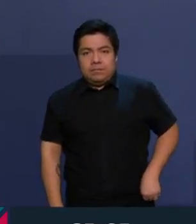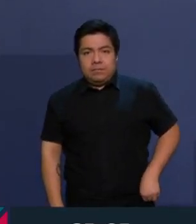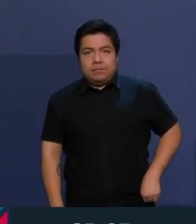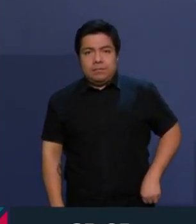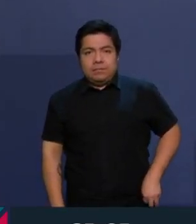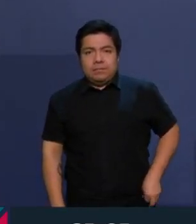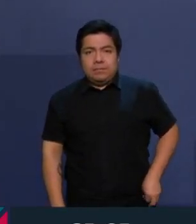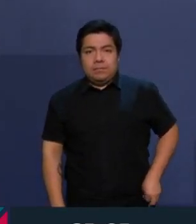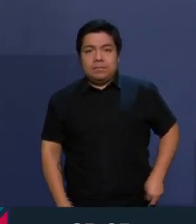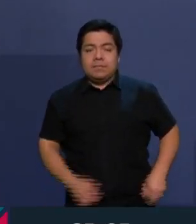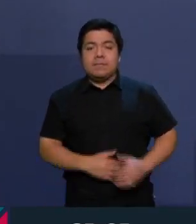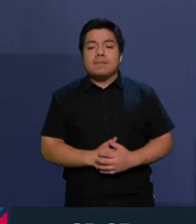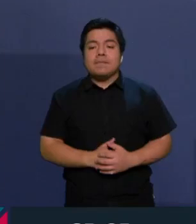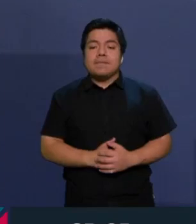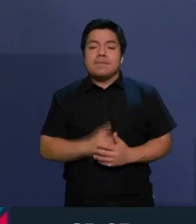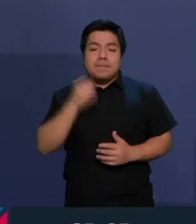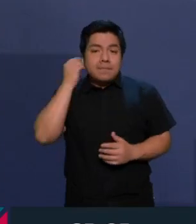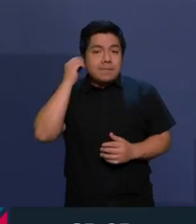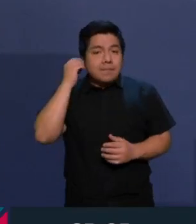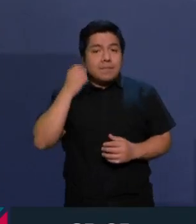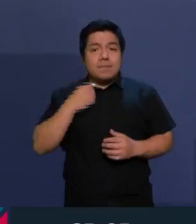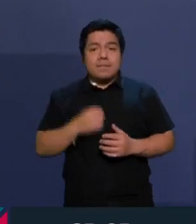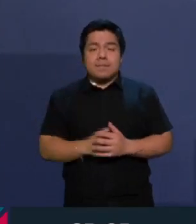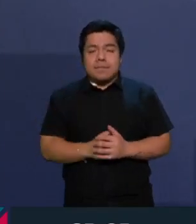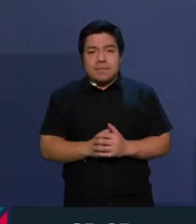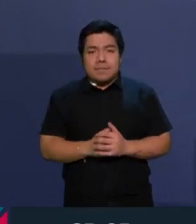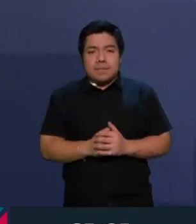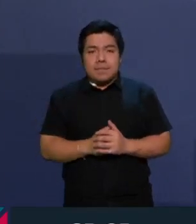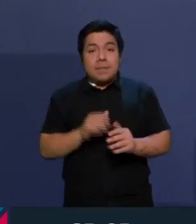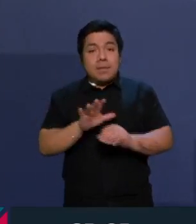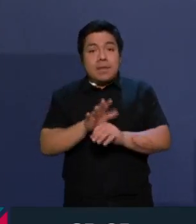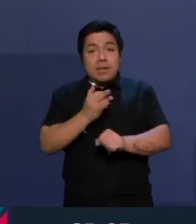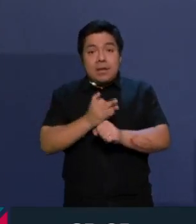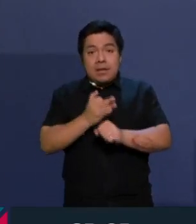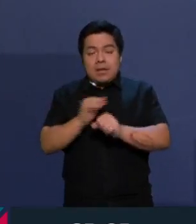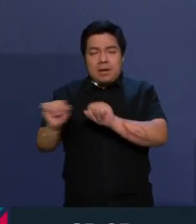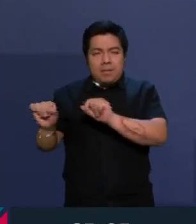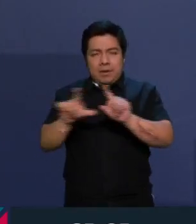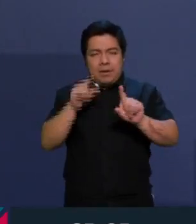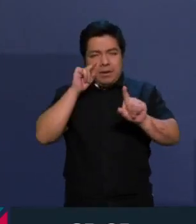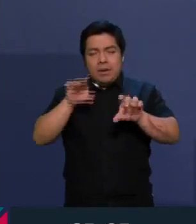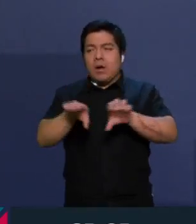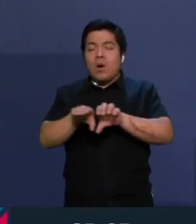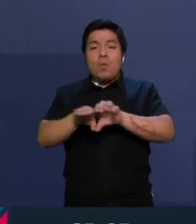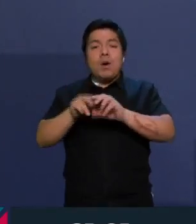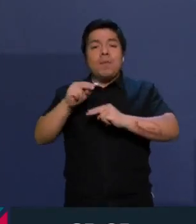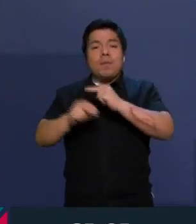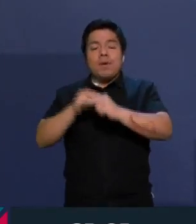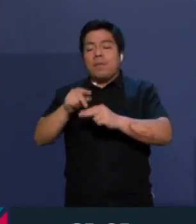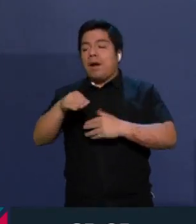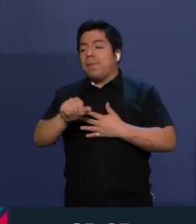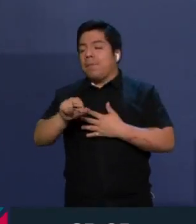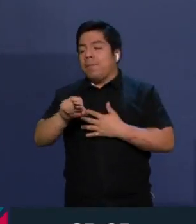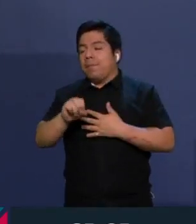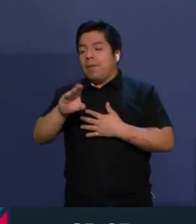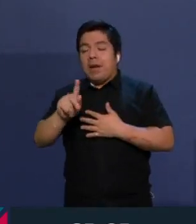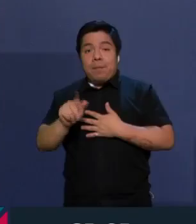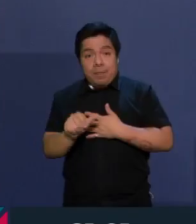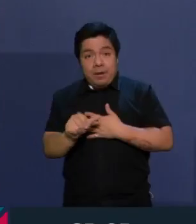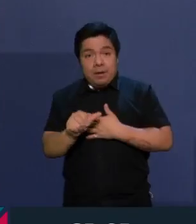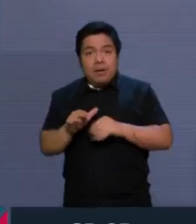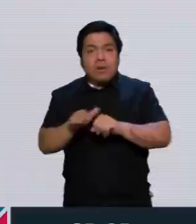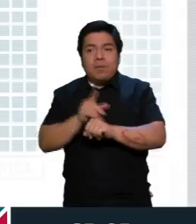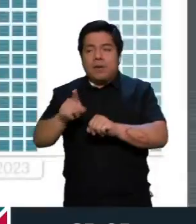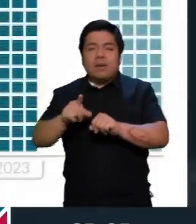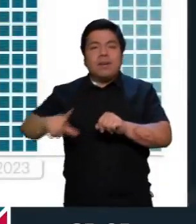tira el dinero a la basura. Y mire, como dato mata relato, veamos esta gráfica que publicó el economista Mario Campa sobre las contribuciones del gobierno